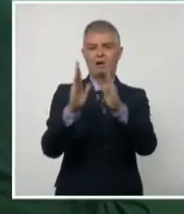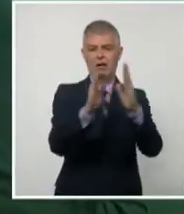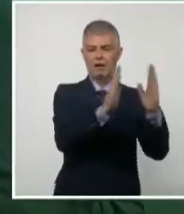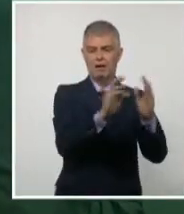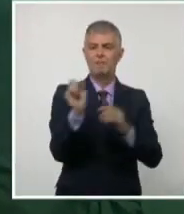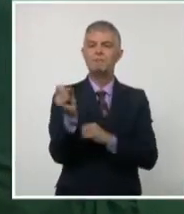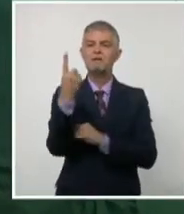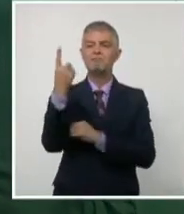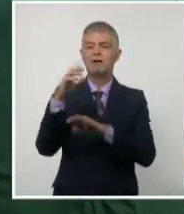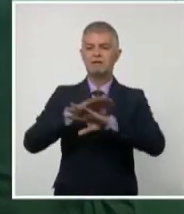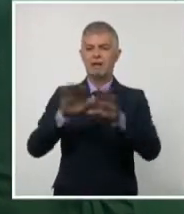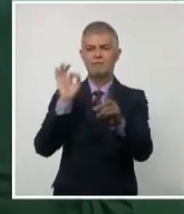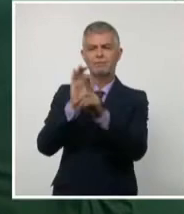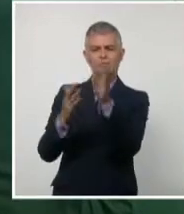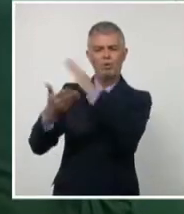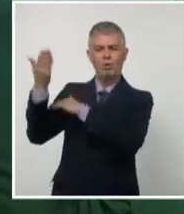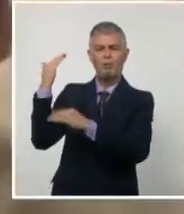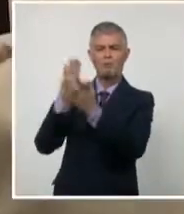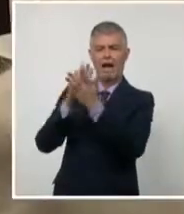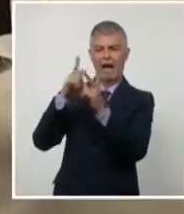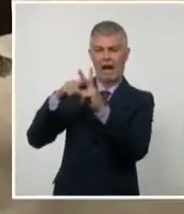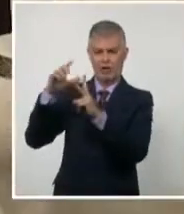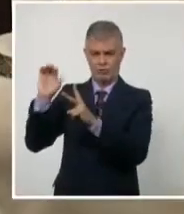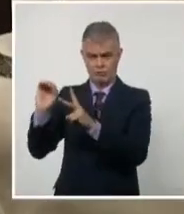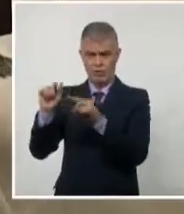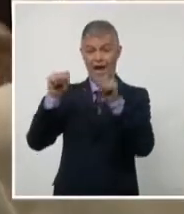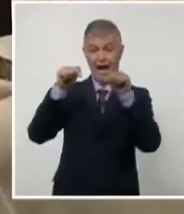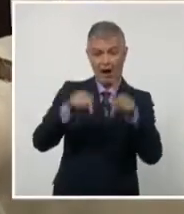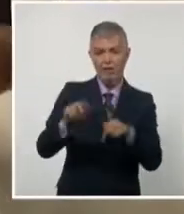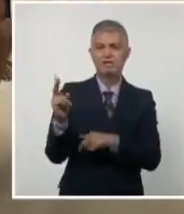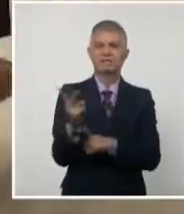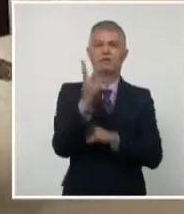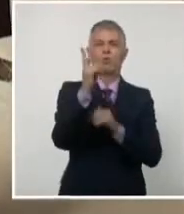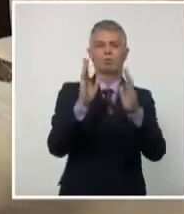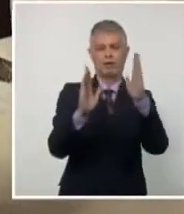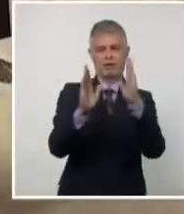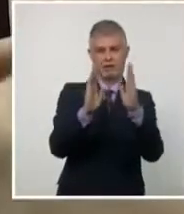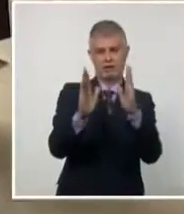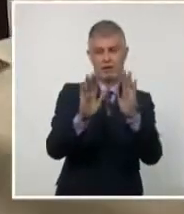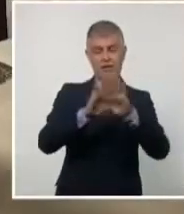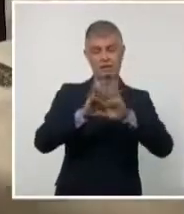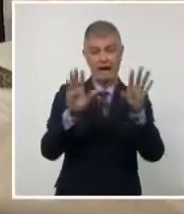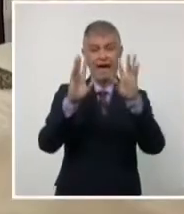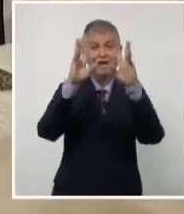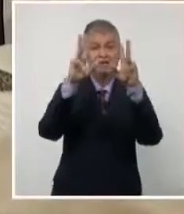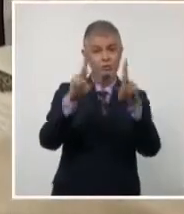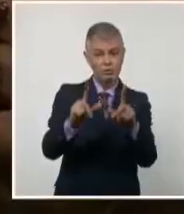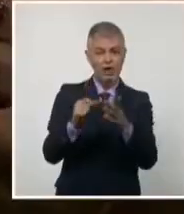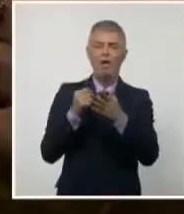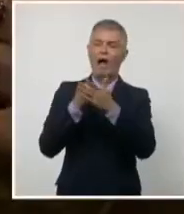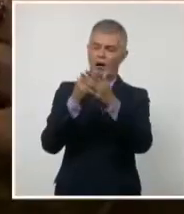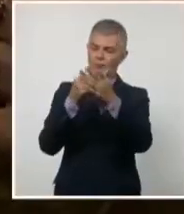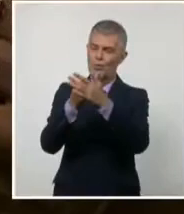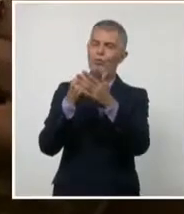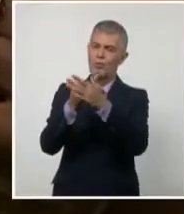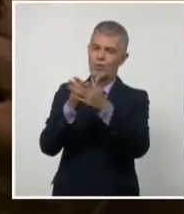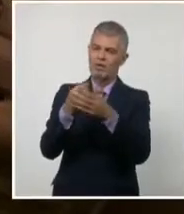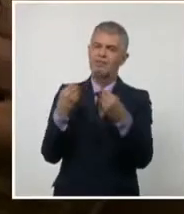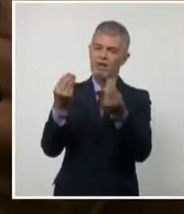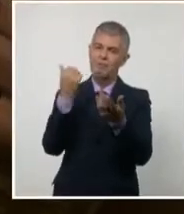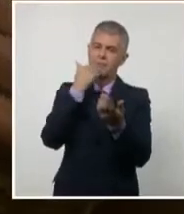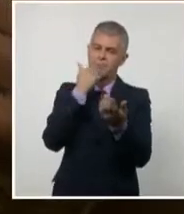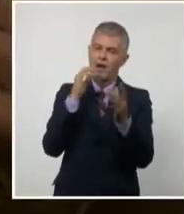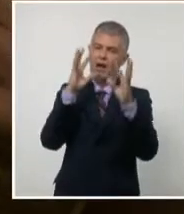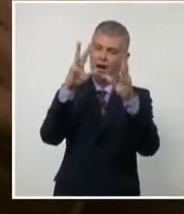inició a principios del mes de mayo, ahora transcurre la segunda, cuyos resultados apoyan y enriquecen los protocolos y